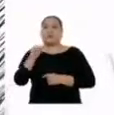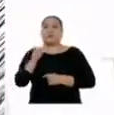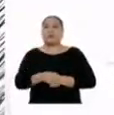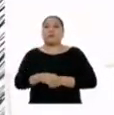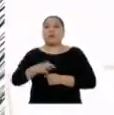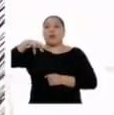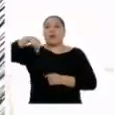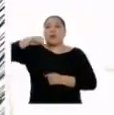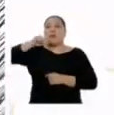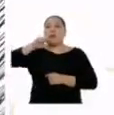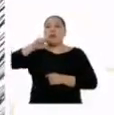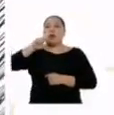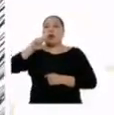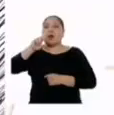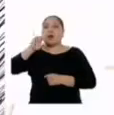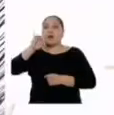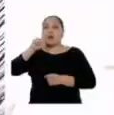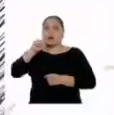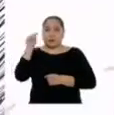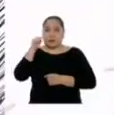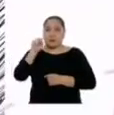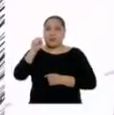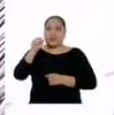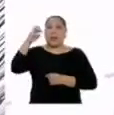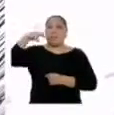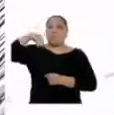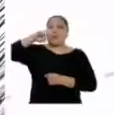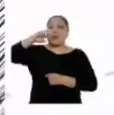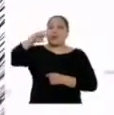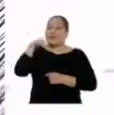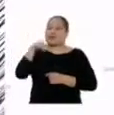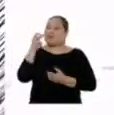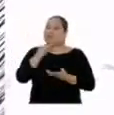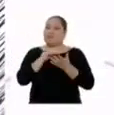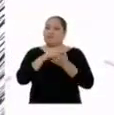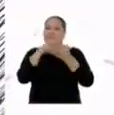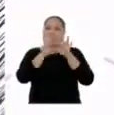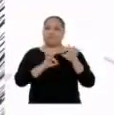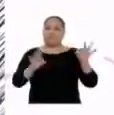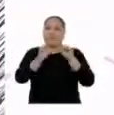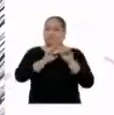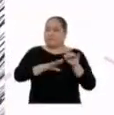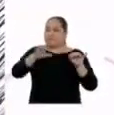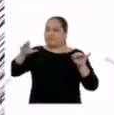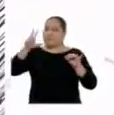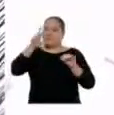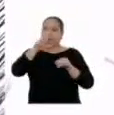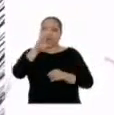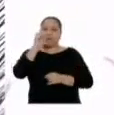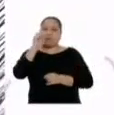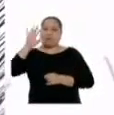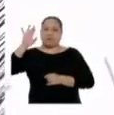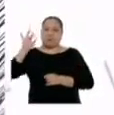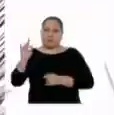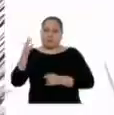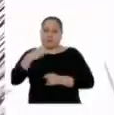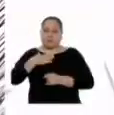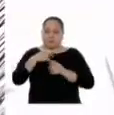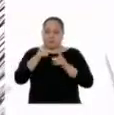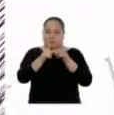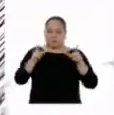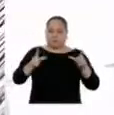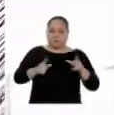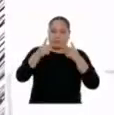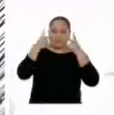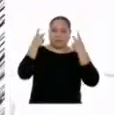es la zona de vegetación más importante y está ubicada a 308 kilómetros de mi